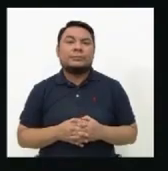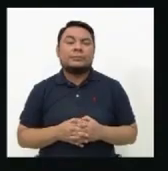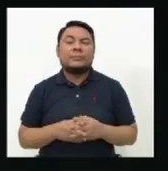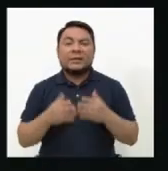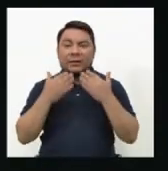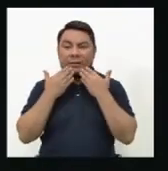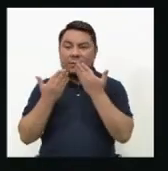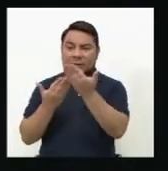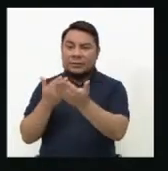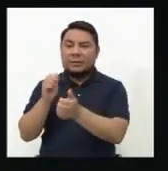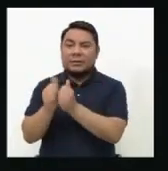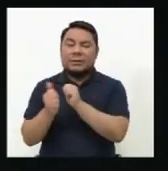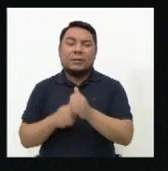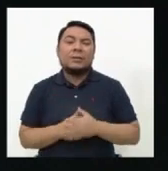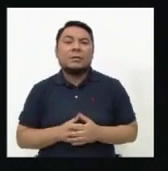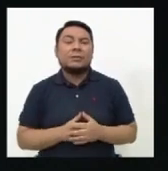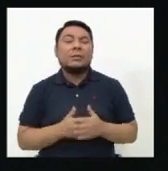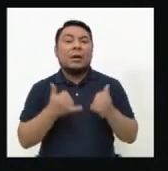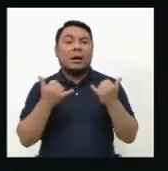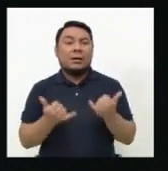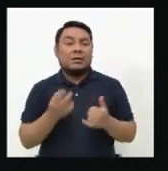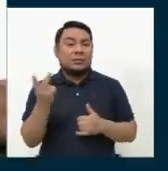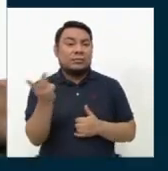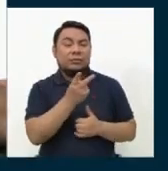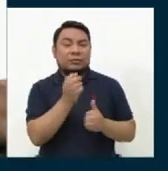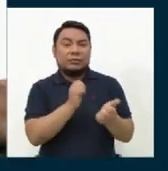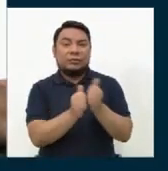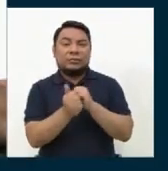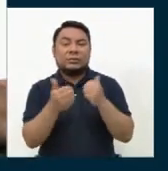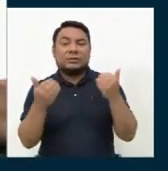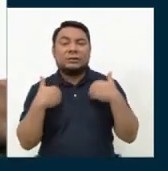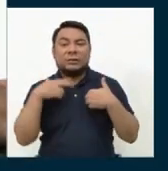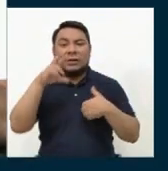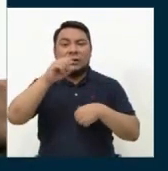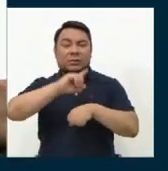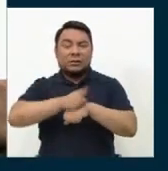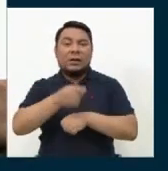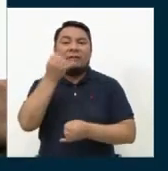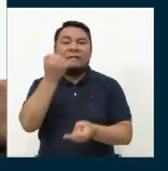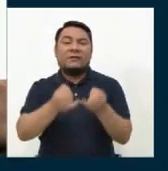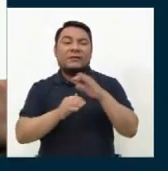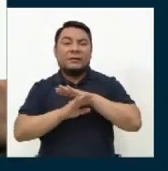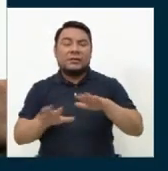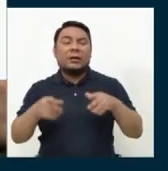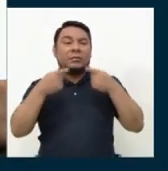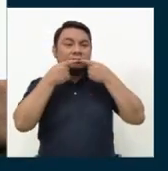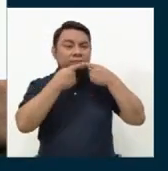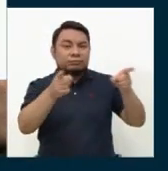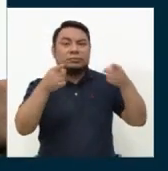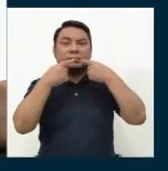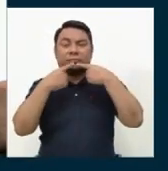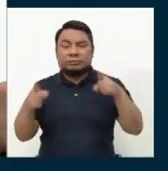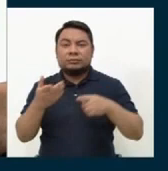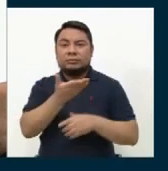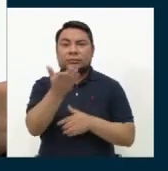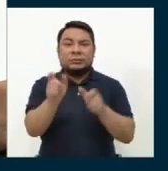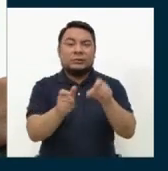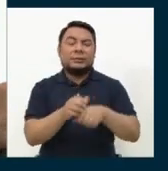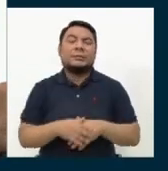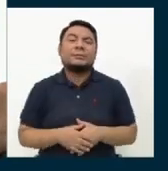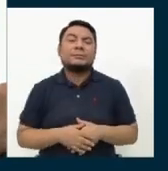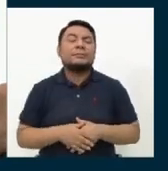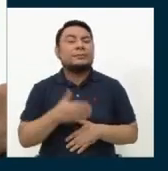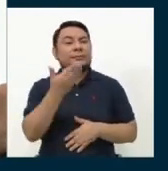Gracias, candidato. Ahora los aspirantes al Congreso tendrán 30 segundos finales para dirigirse a sus electores.